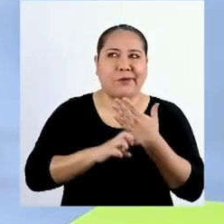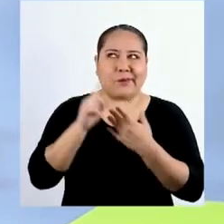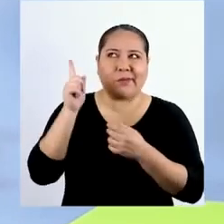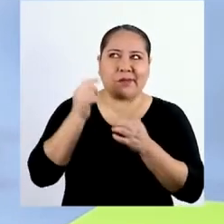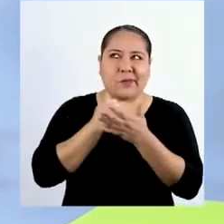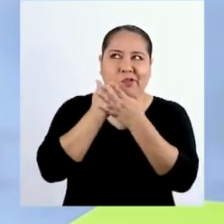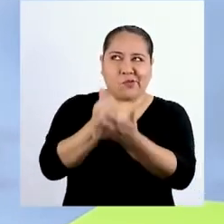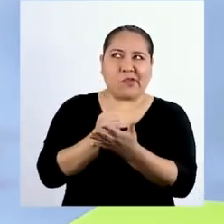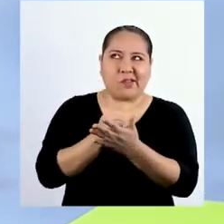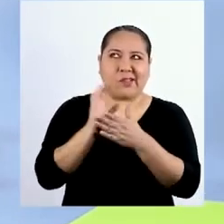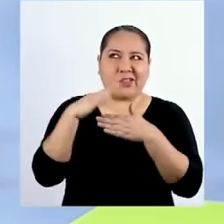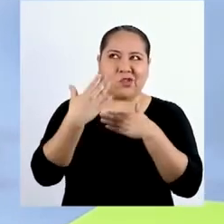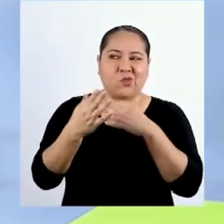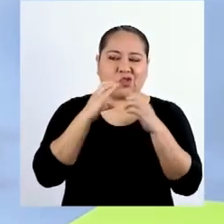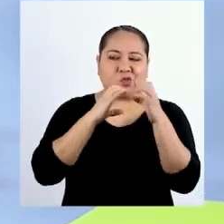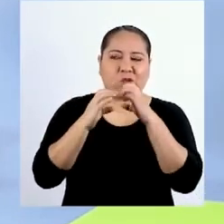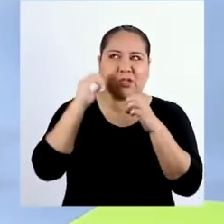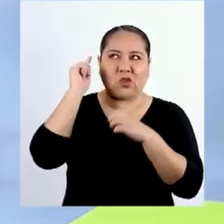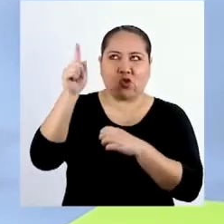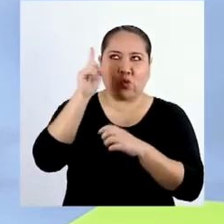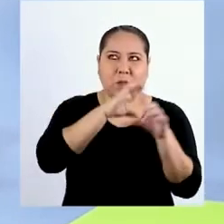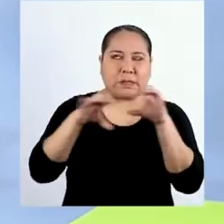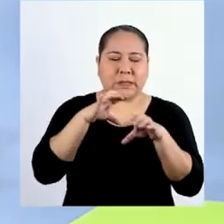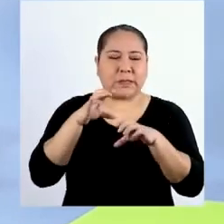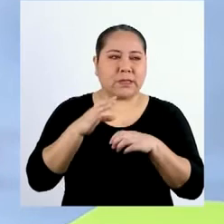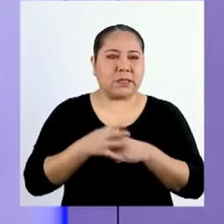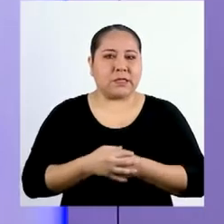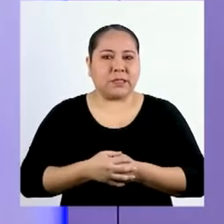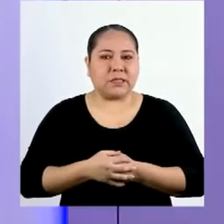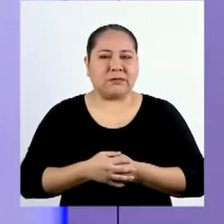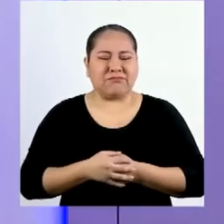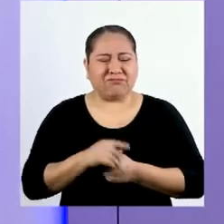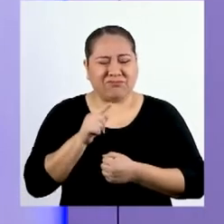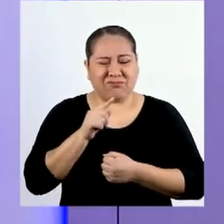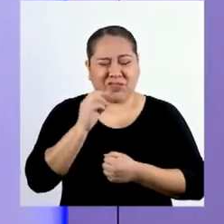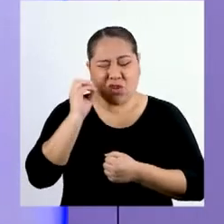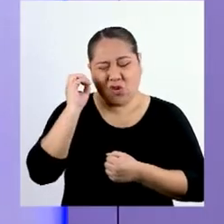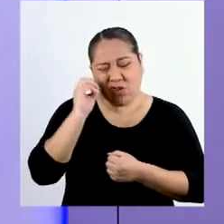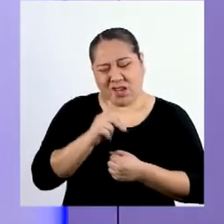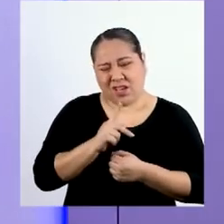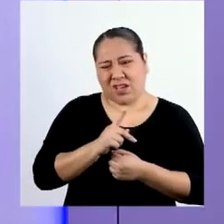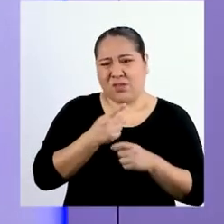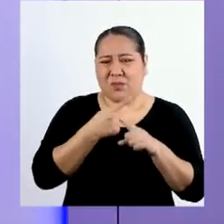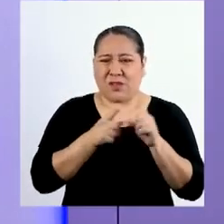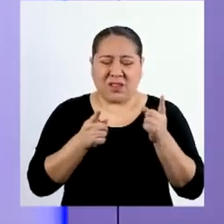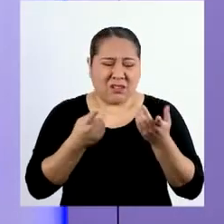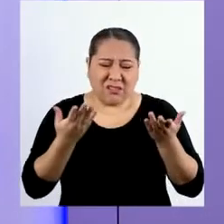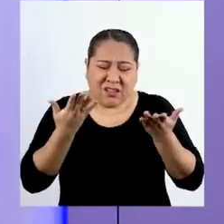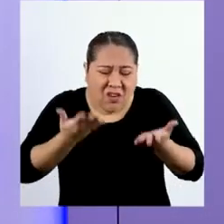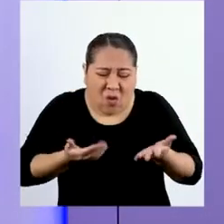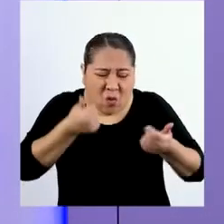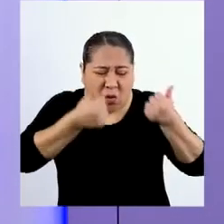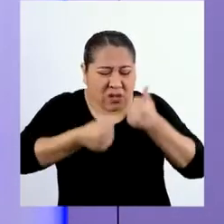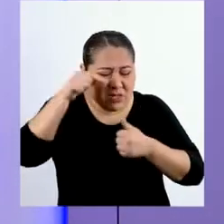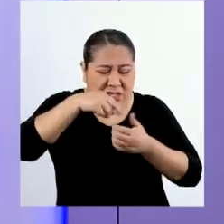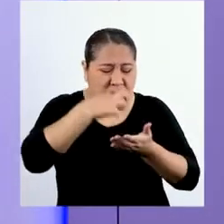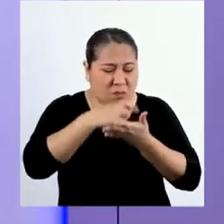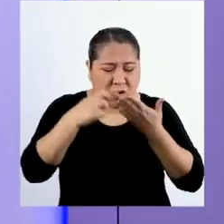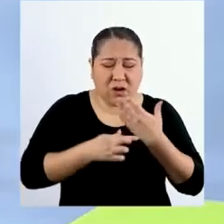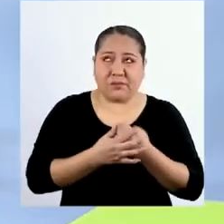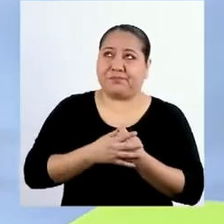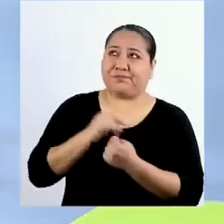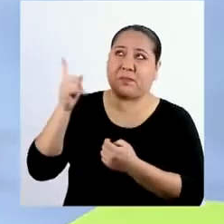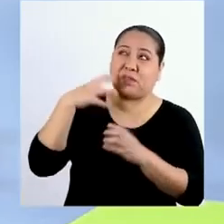vendrá bien. Ya luego hablaremos de lo que hiciste. Está bien, pero ¿de qué hablaremos en este